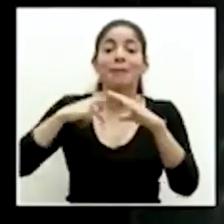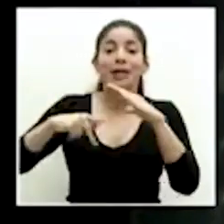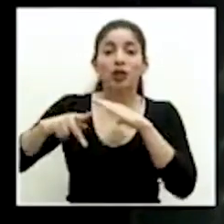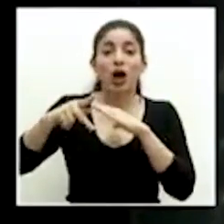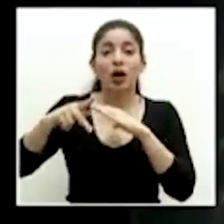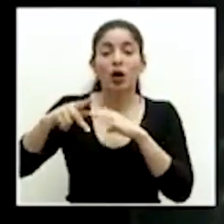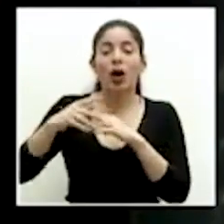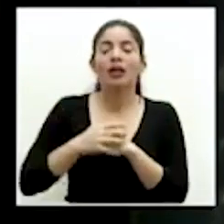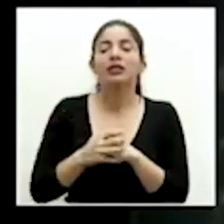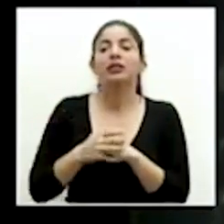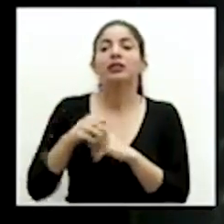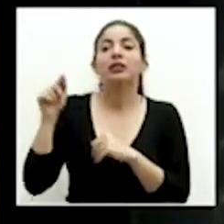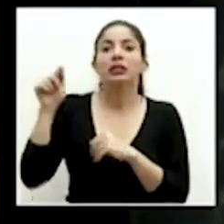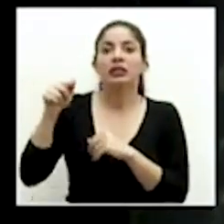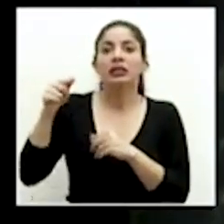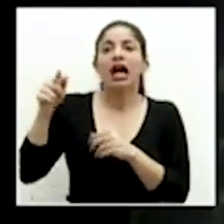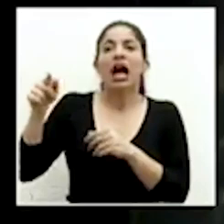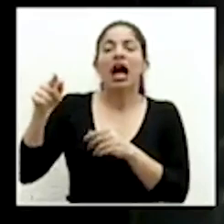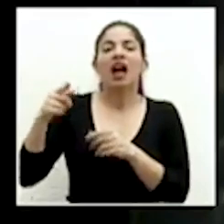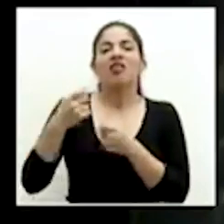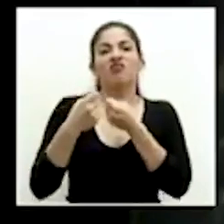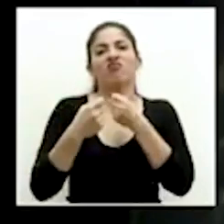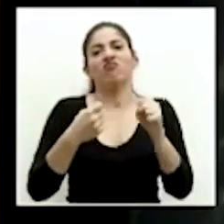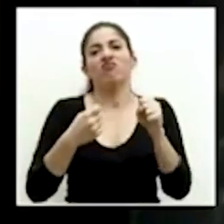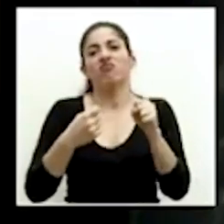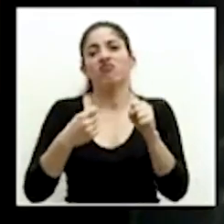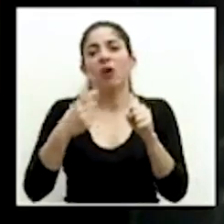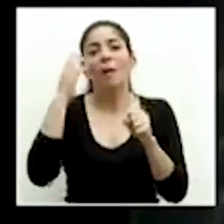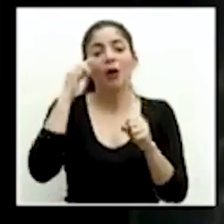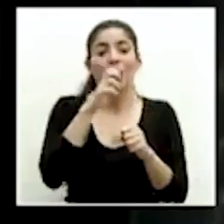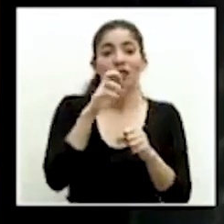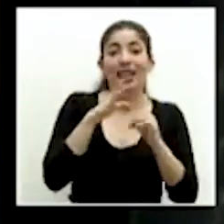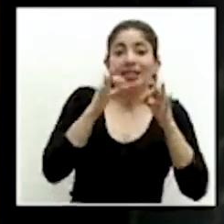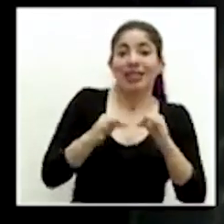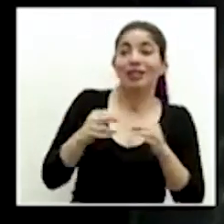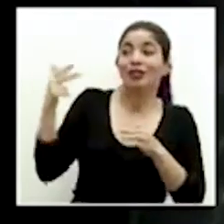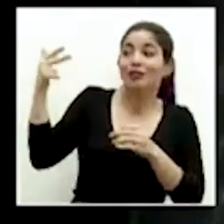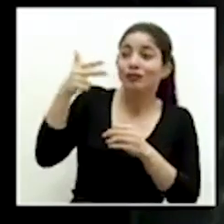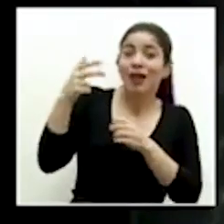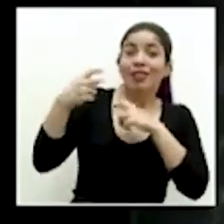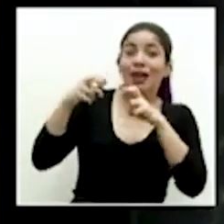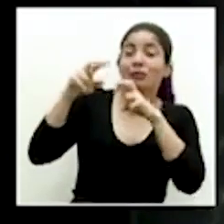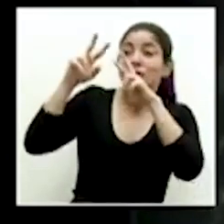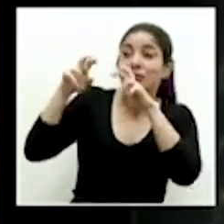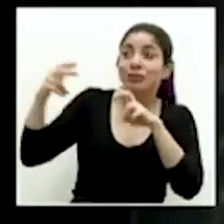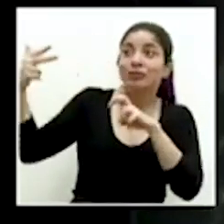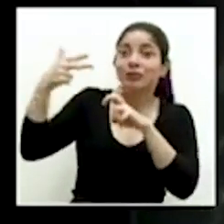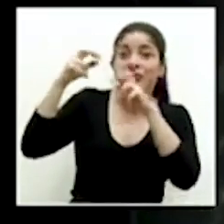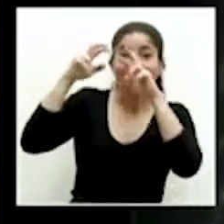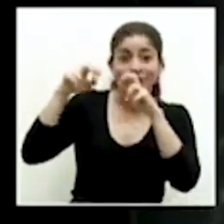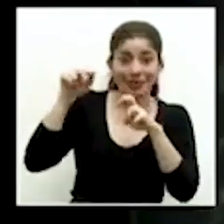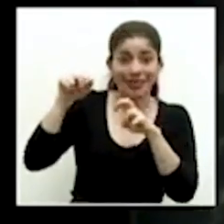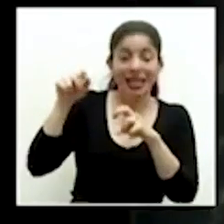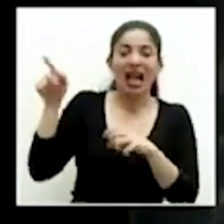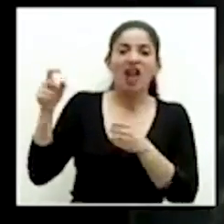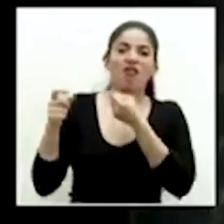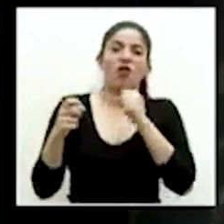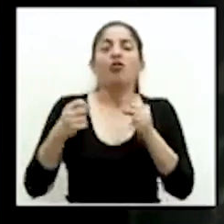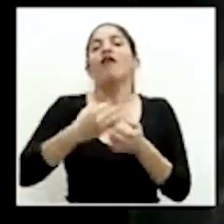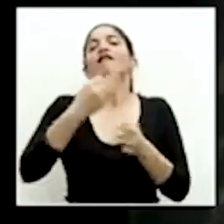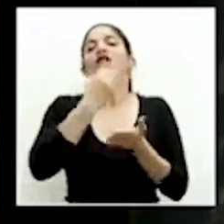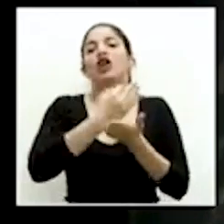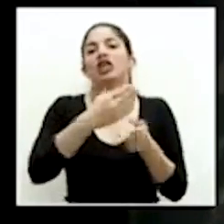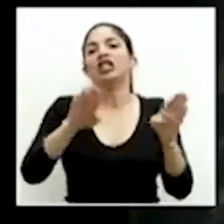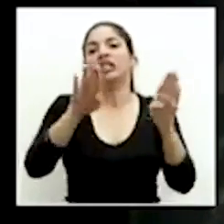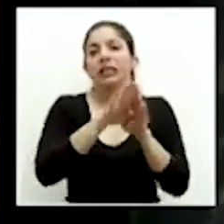Es evidente que hay una represalia por medio de esta decisión y yo quisiera que usted externara alguna